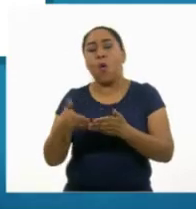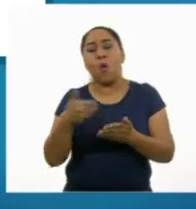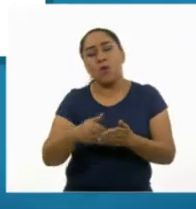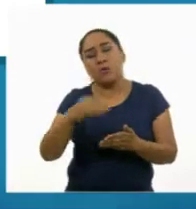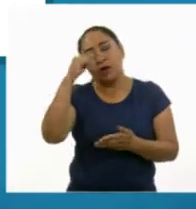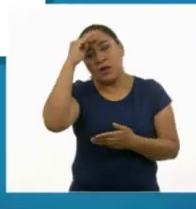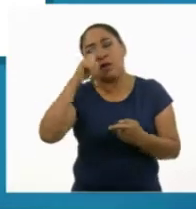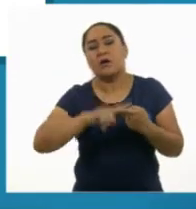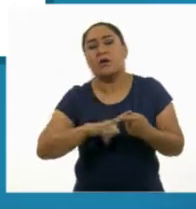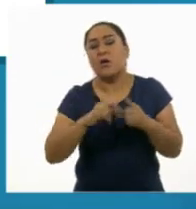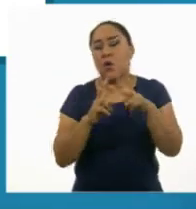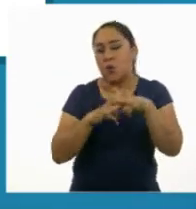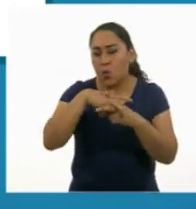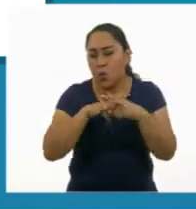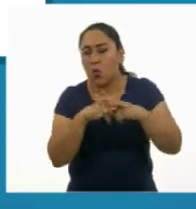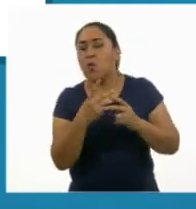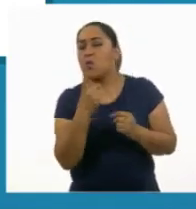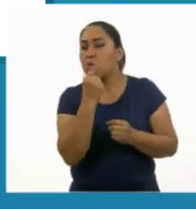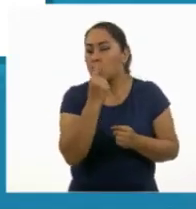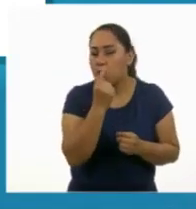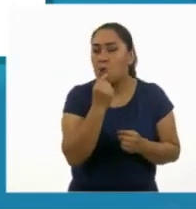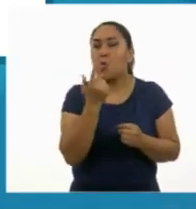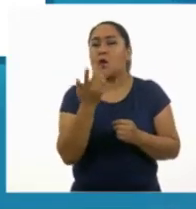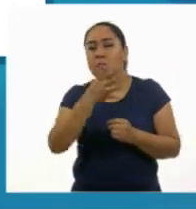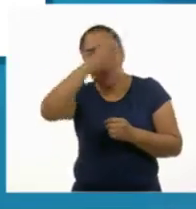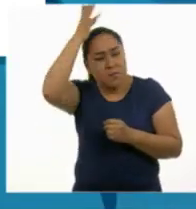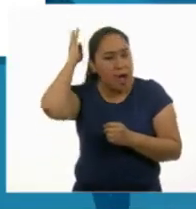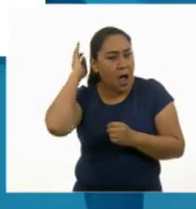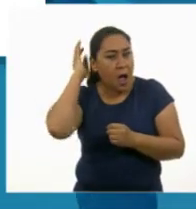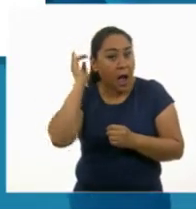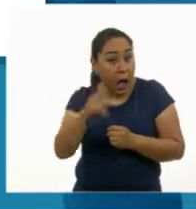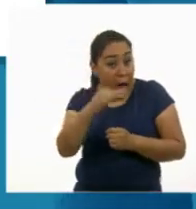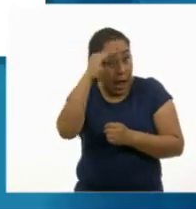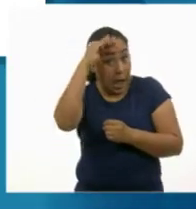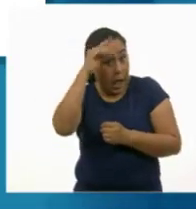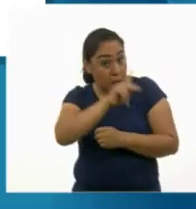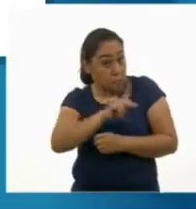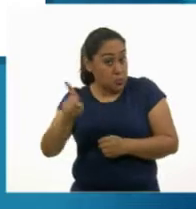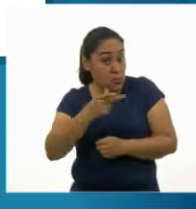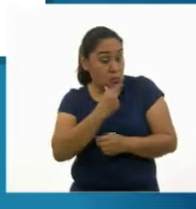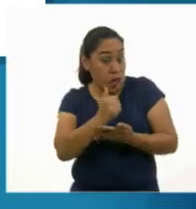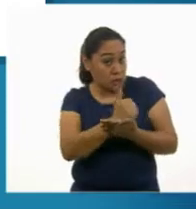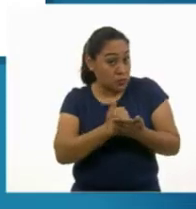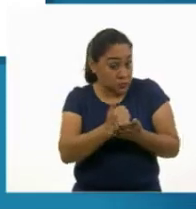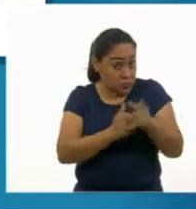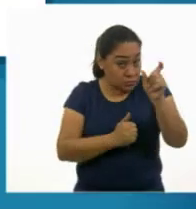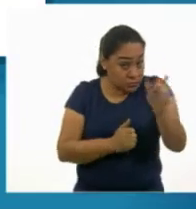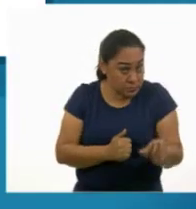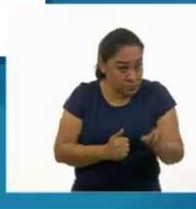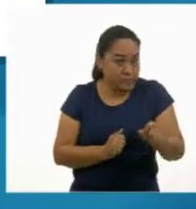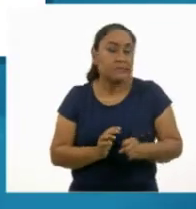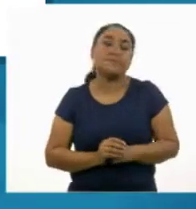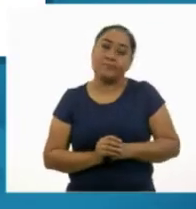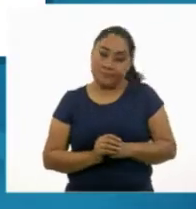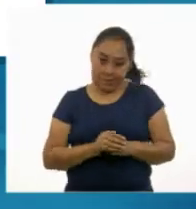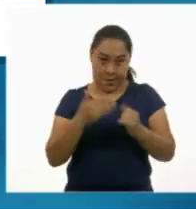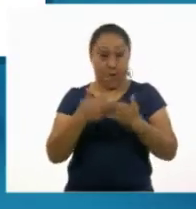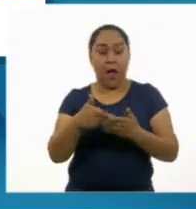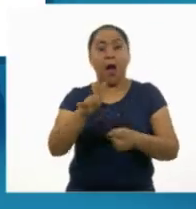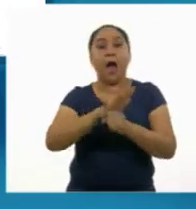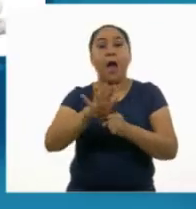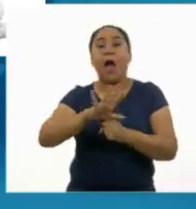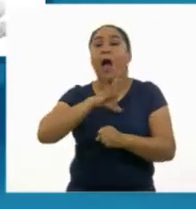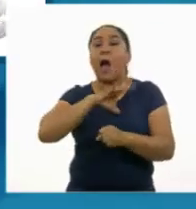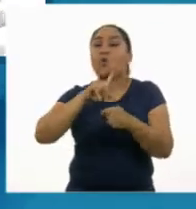policía o luchador. ¿Dónde lo pondrías? Ah, ¿piensas que aquí? Pero ahora piensa que tenemos más colores